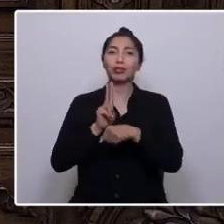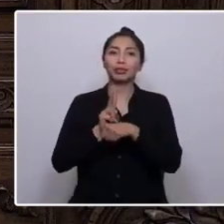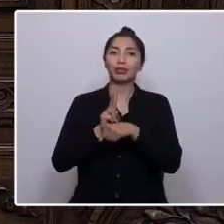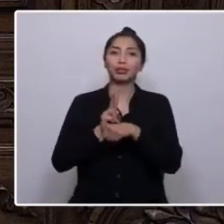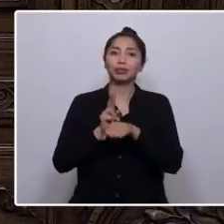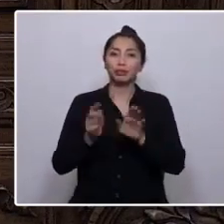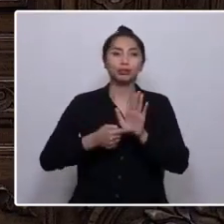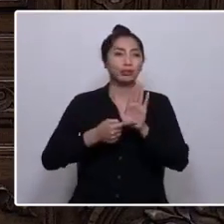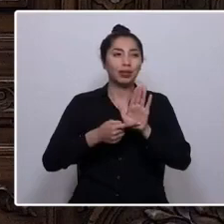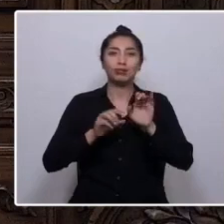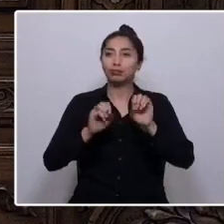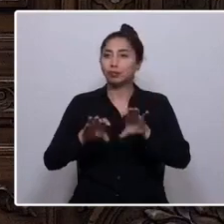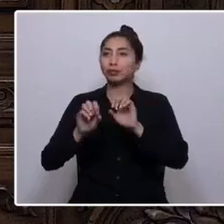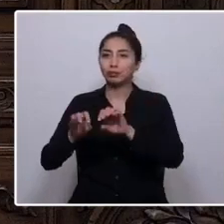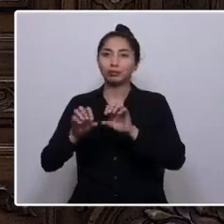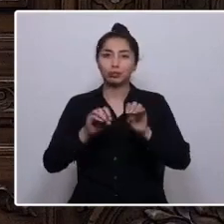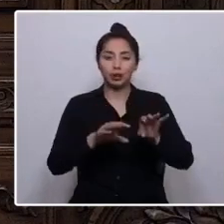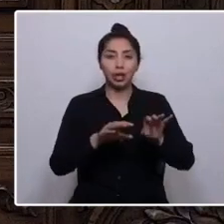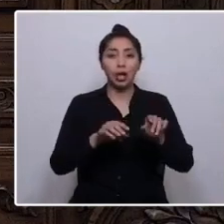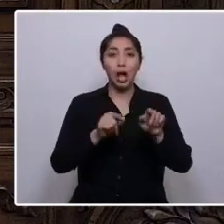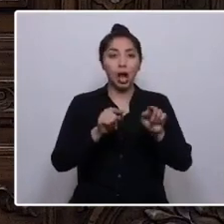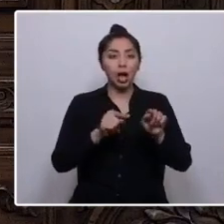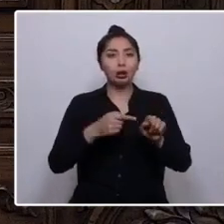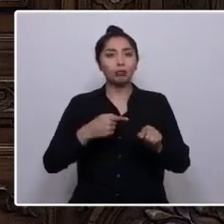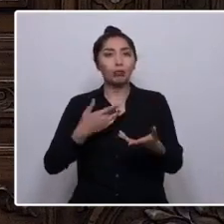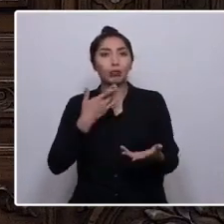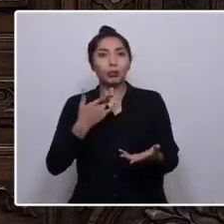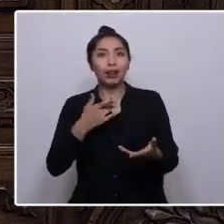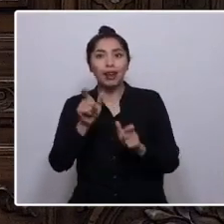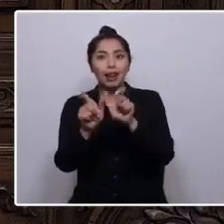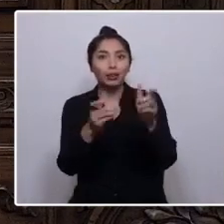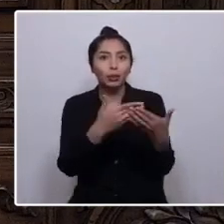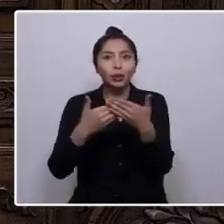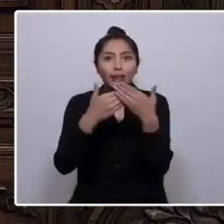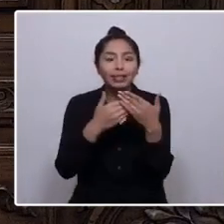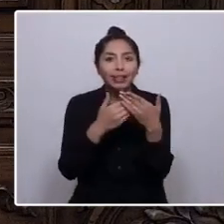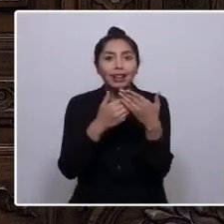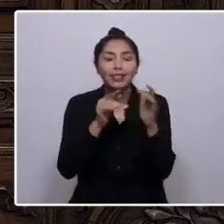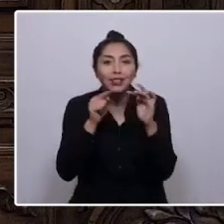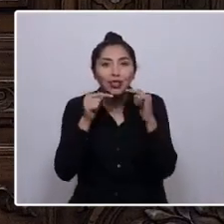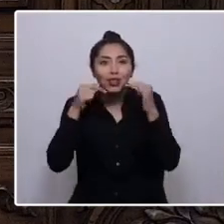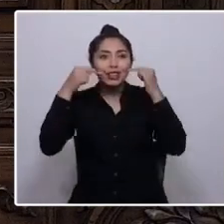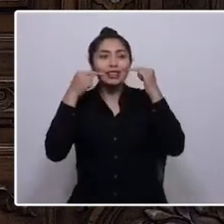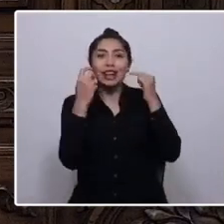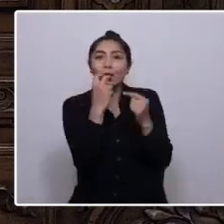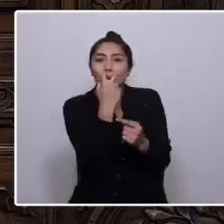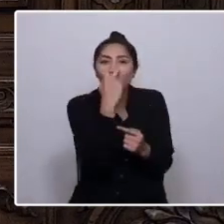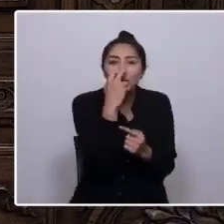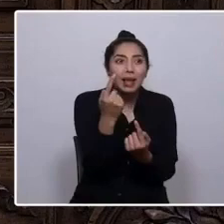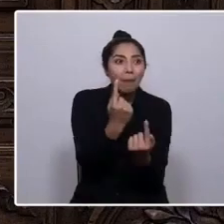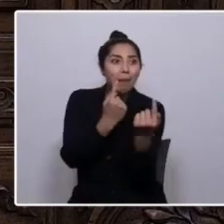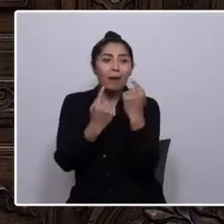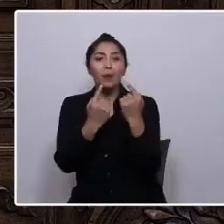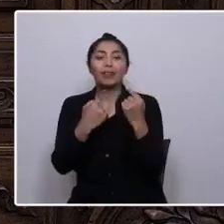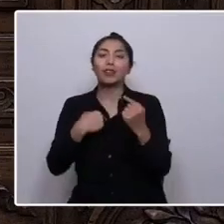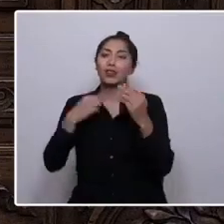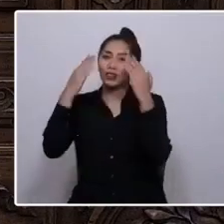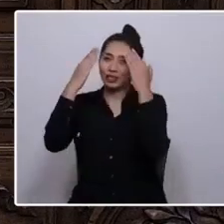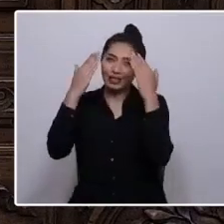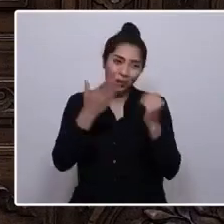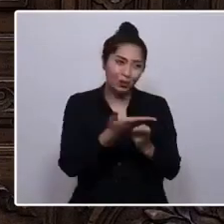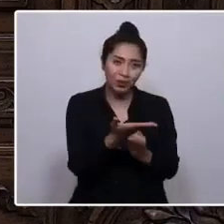me ha retribuido con la curiosidad y la sonrisa de mis estudiantes a quienes saludo desde este lugar.